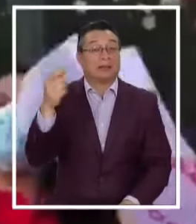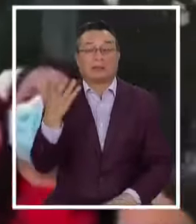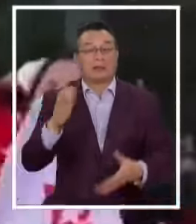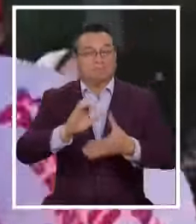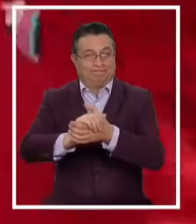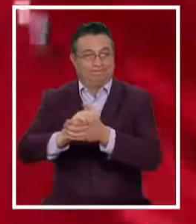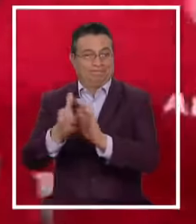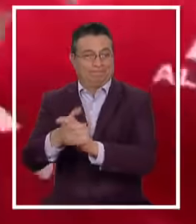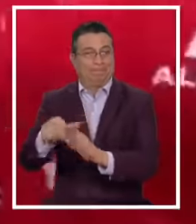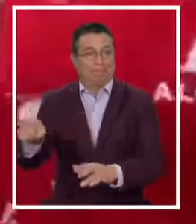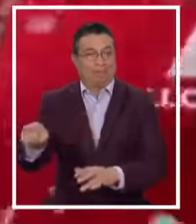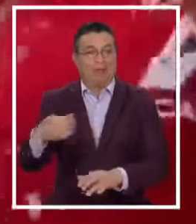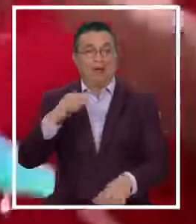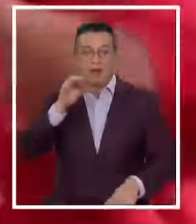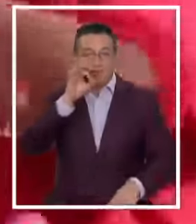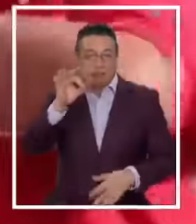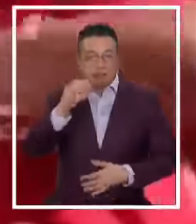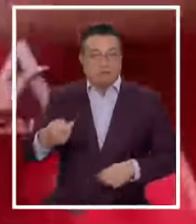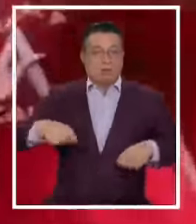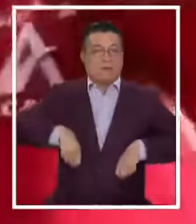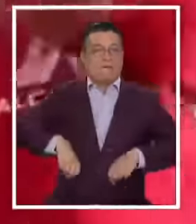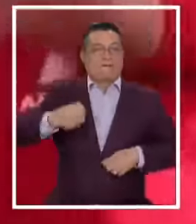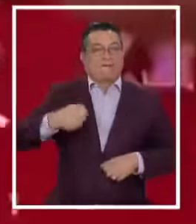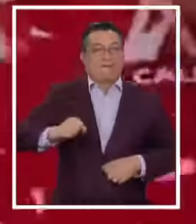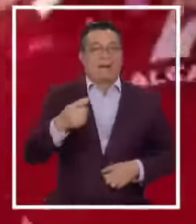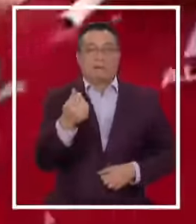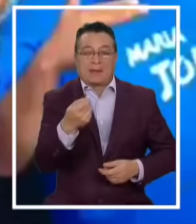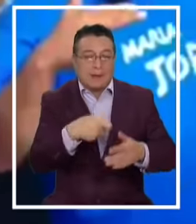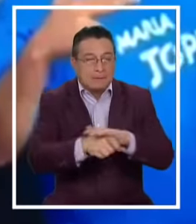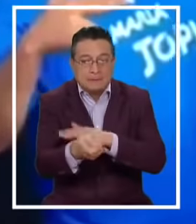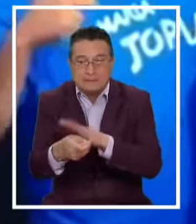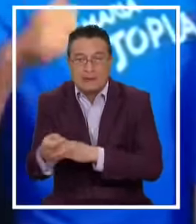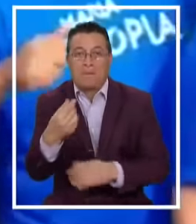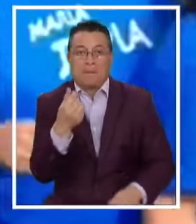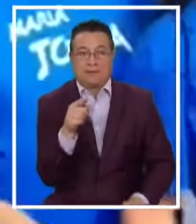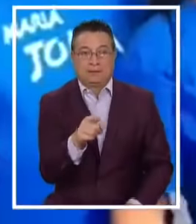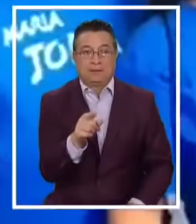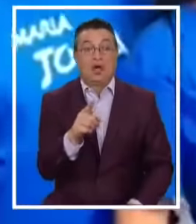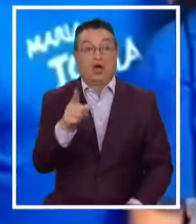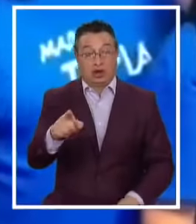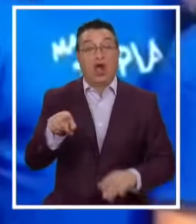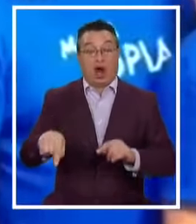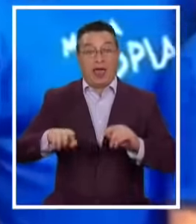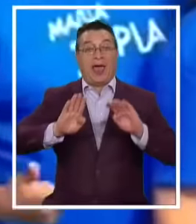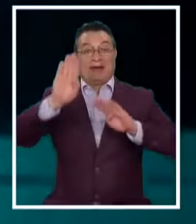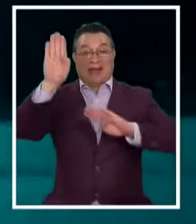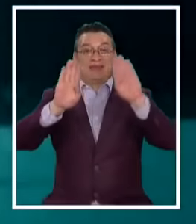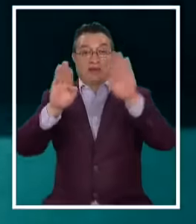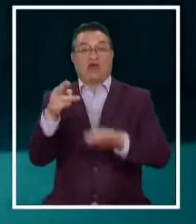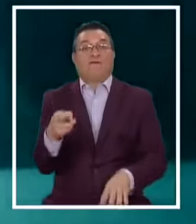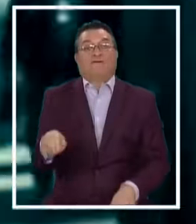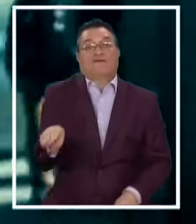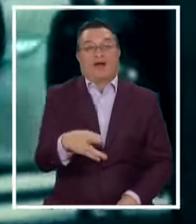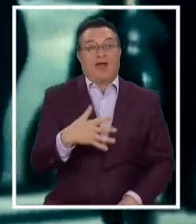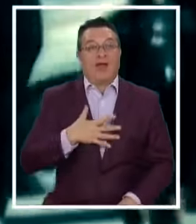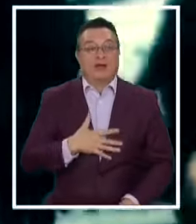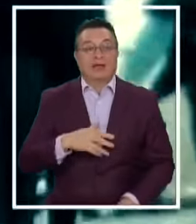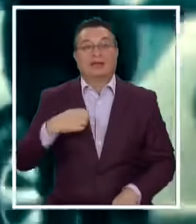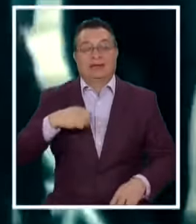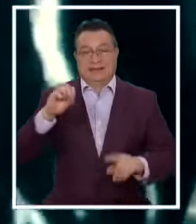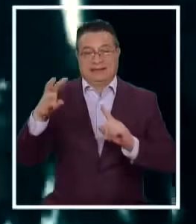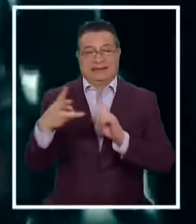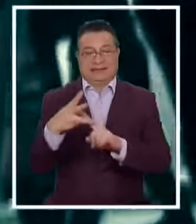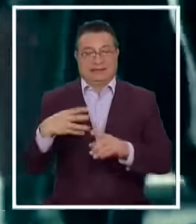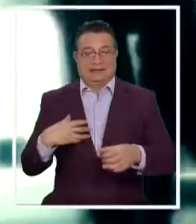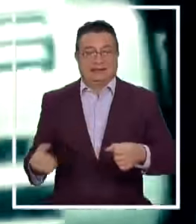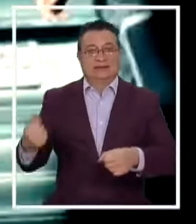cohecho Enriquecimiento ilícito Y lavado de dinero Aguilera actualmente Es candidato a reelección Y busca su tercer